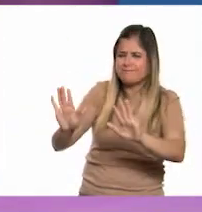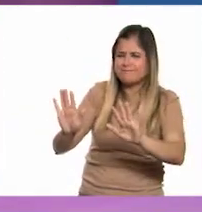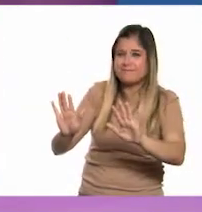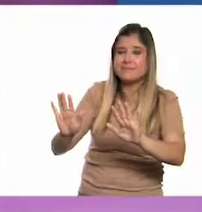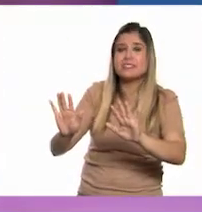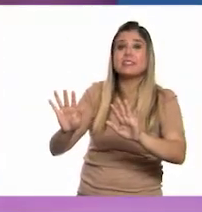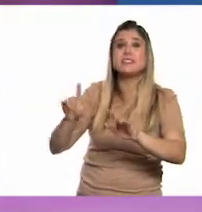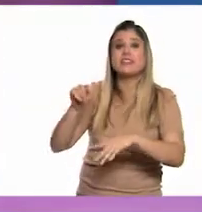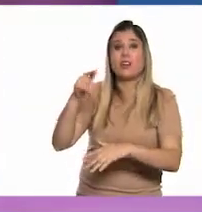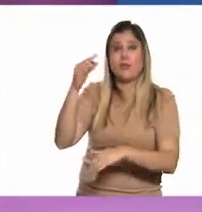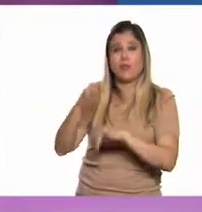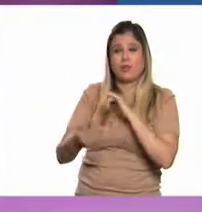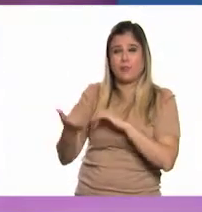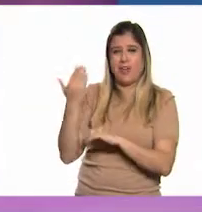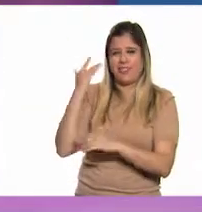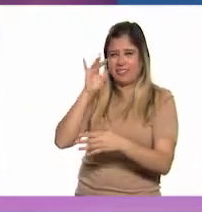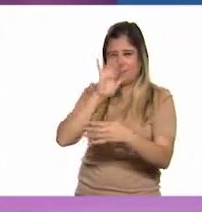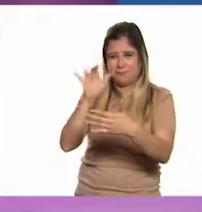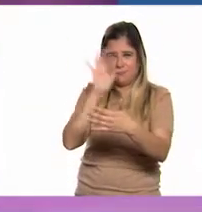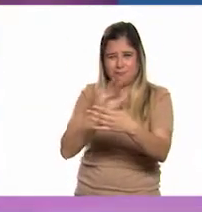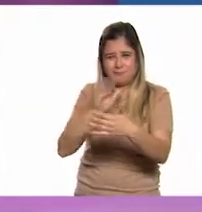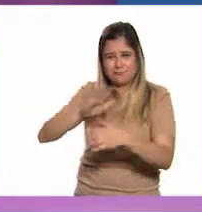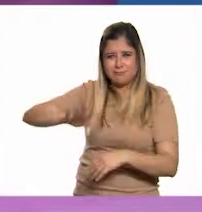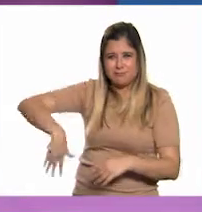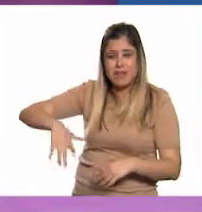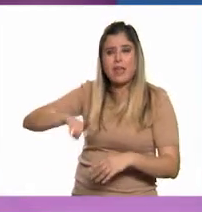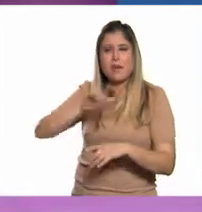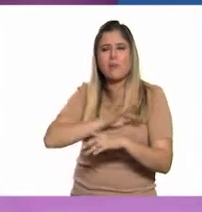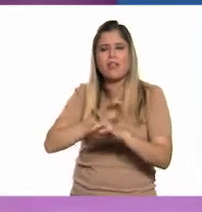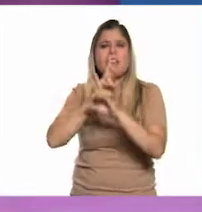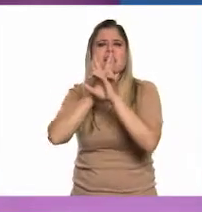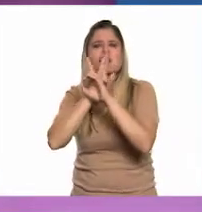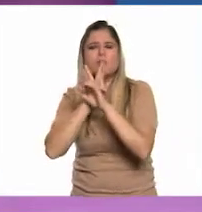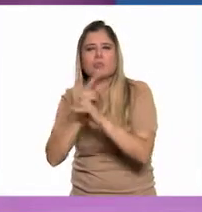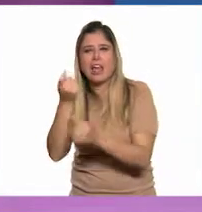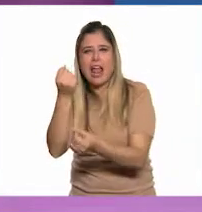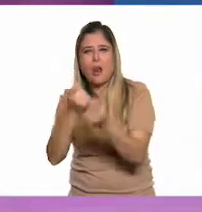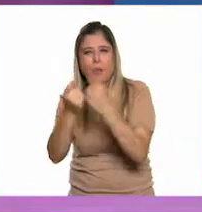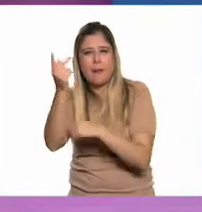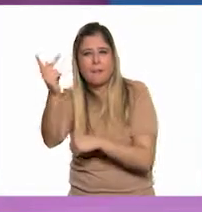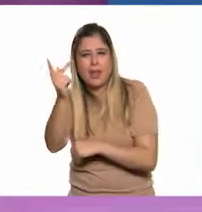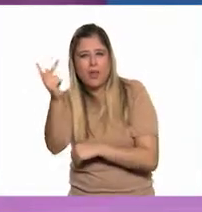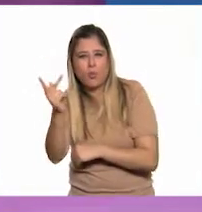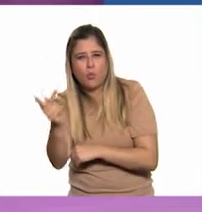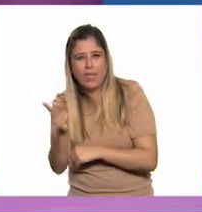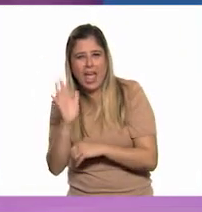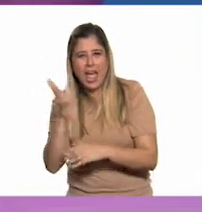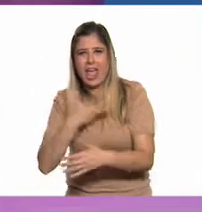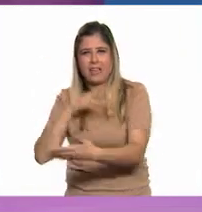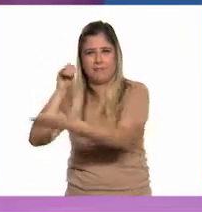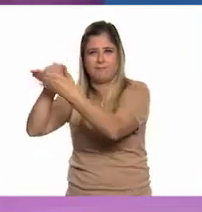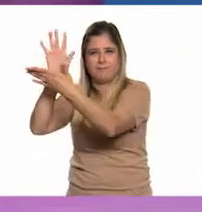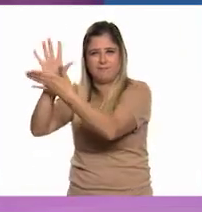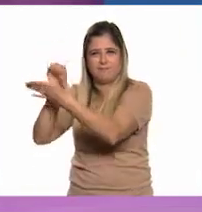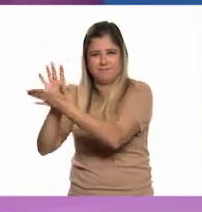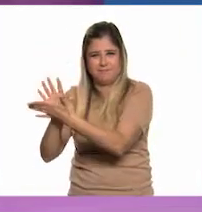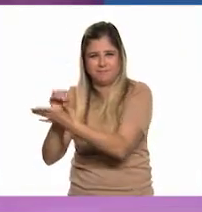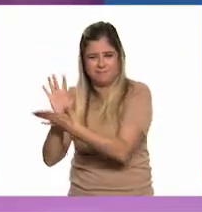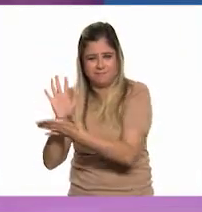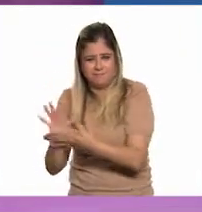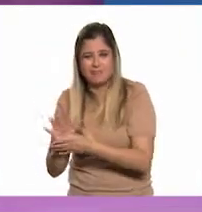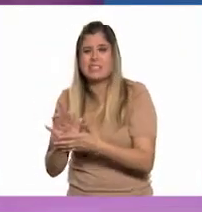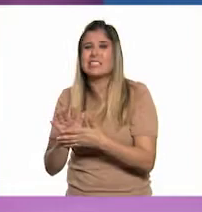estos últimos textos que leímos pues nos dan respuesta a algunas de las preguntas que planteamos y